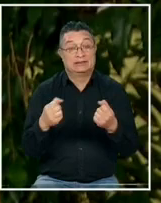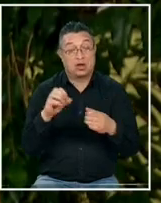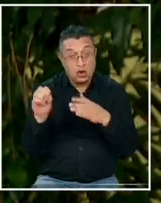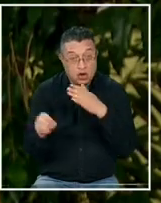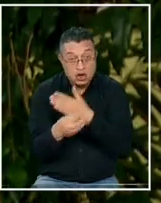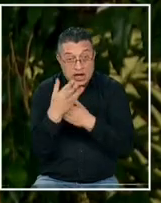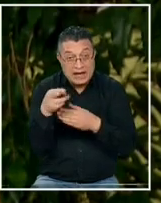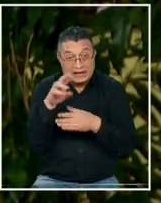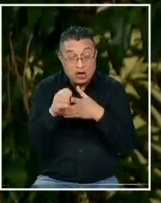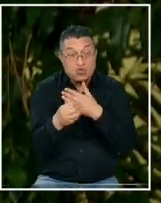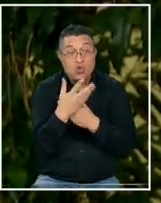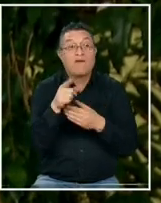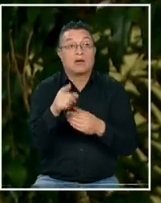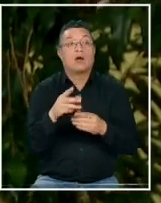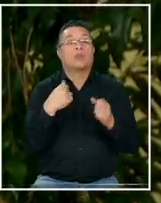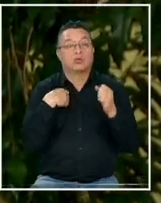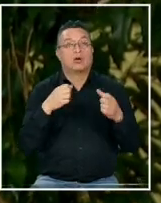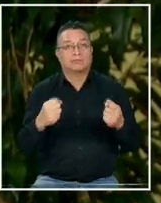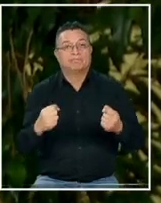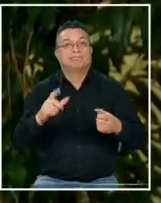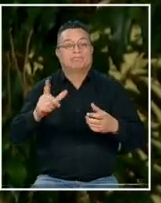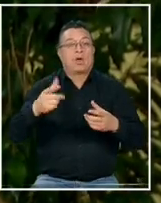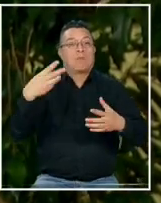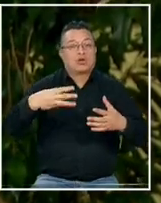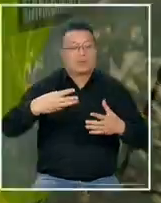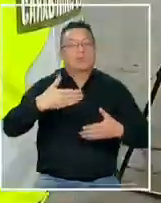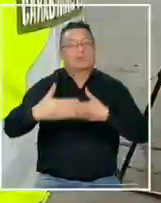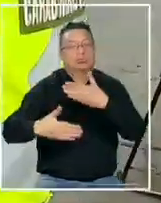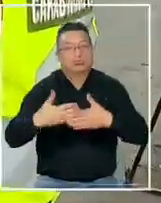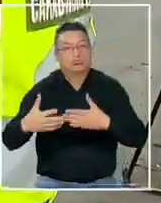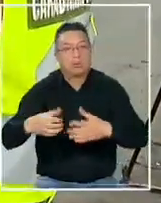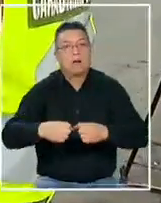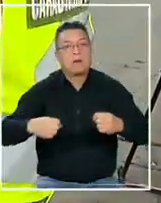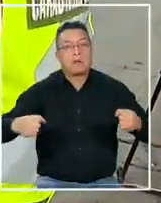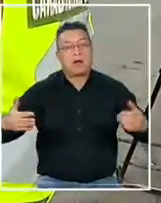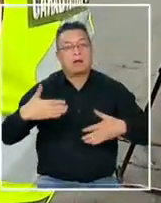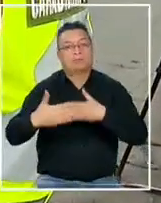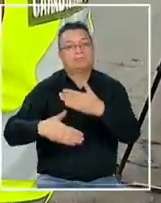consistentes con las posibilidades que tienen los municipios de poder procesar esas solicitudes.